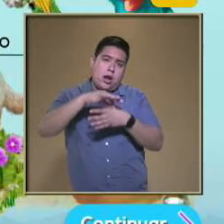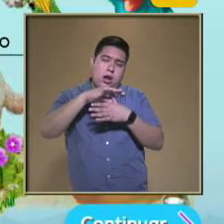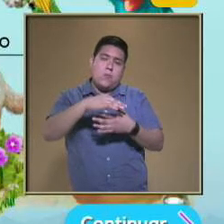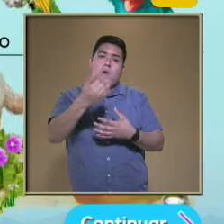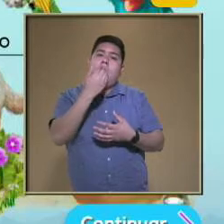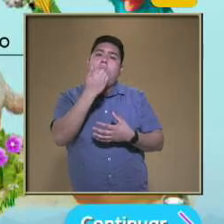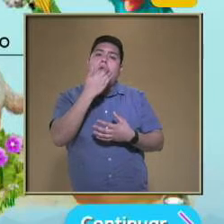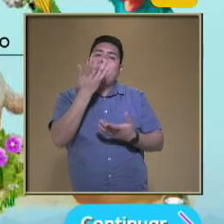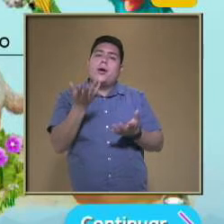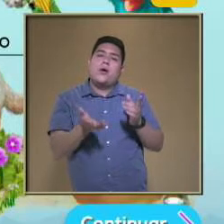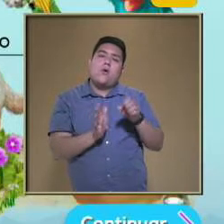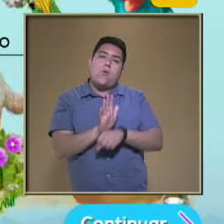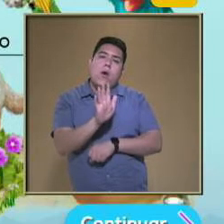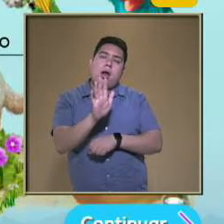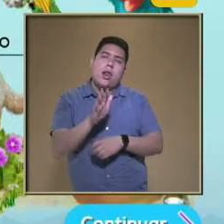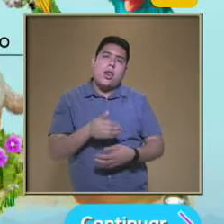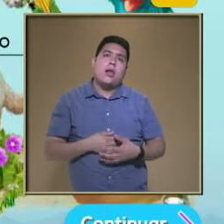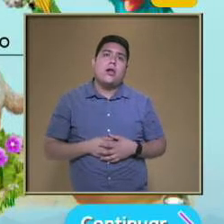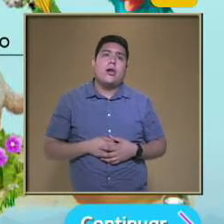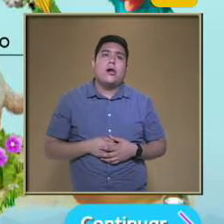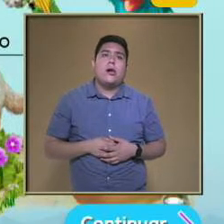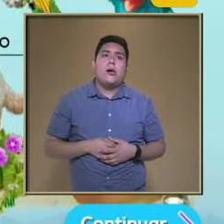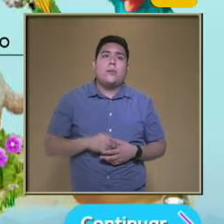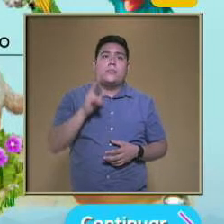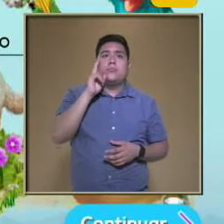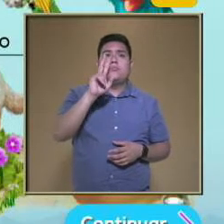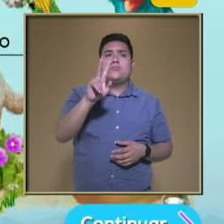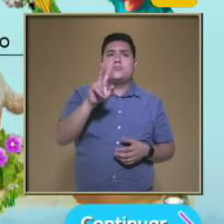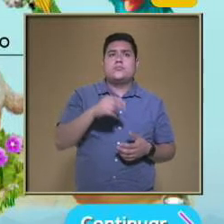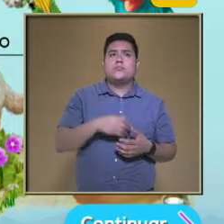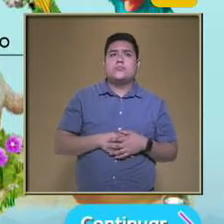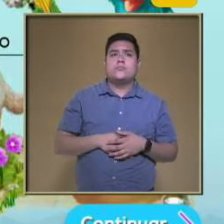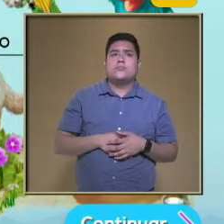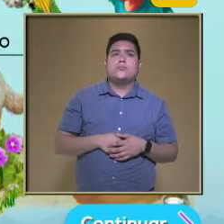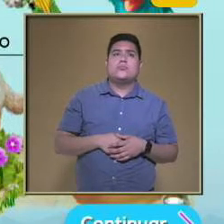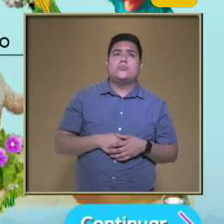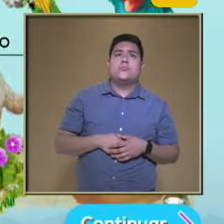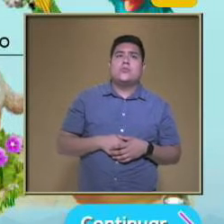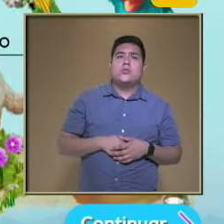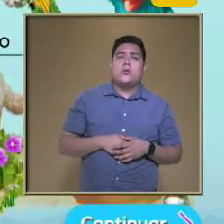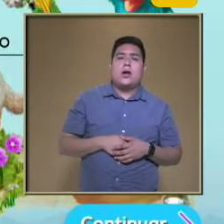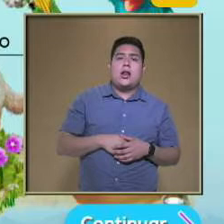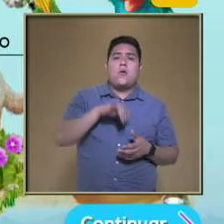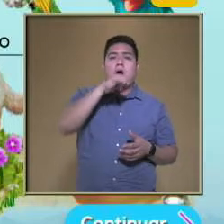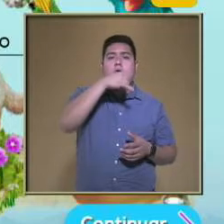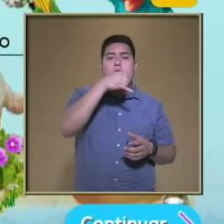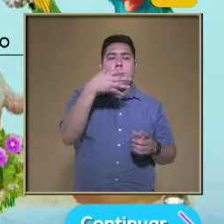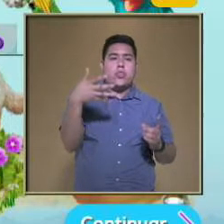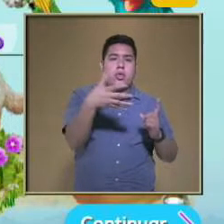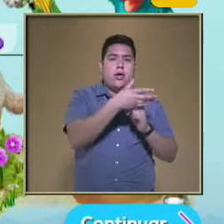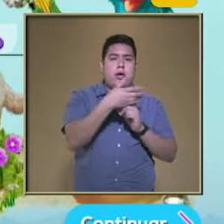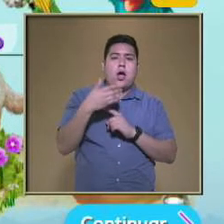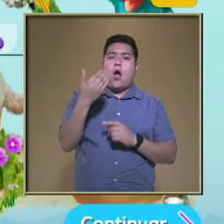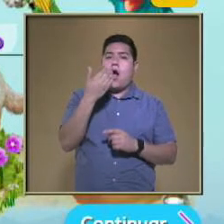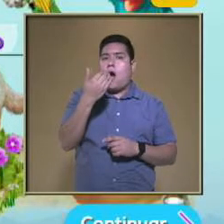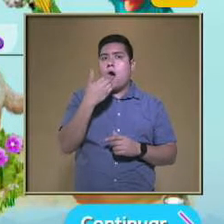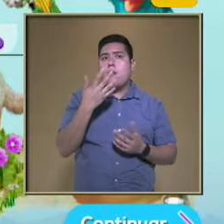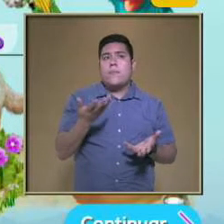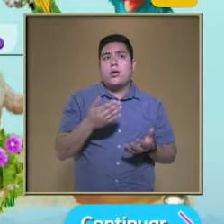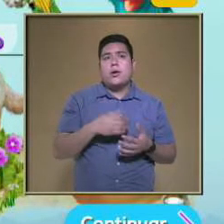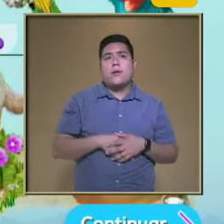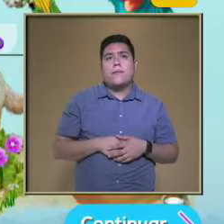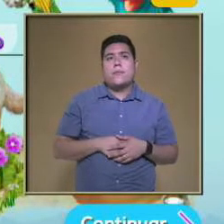en su cena? Muy bien De los que observas aquí ¿Cuál podría ser Un depredador Para el guajolote? Bueno Pues yo creo que